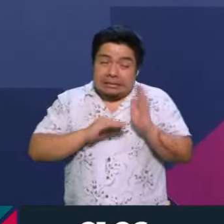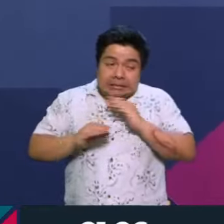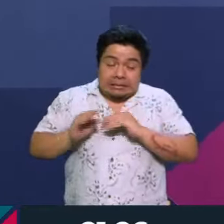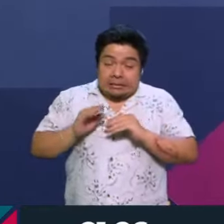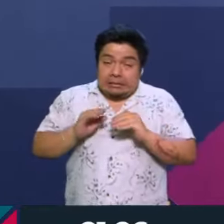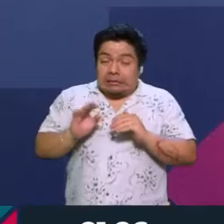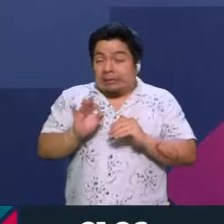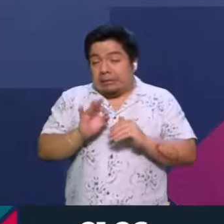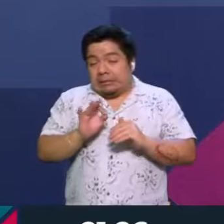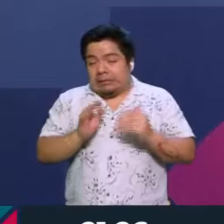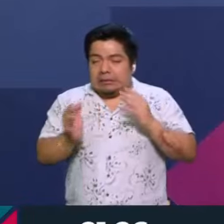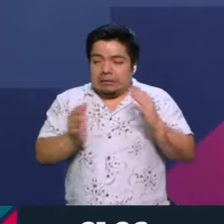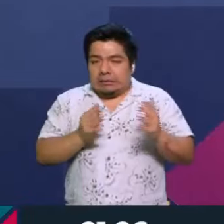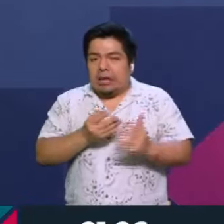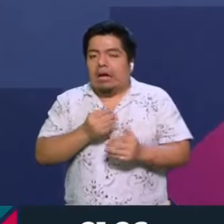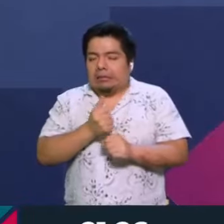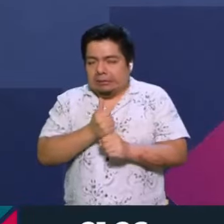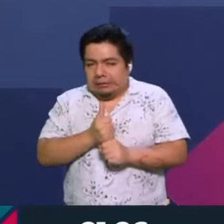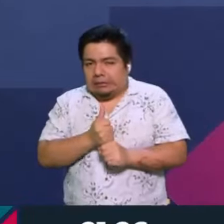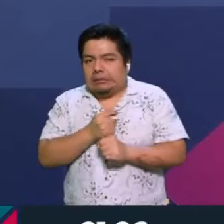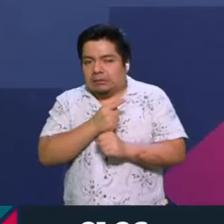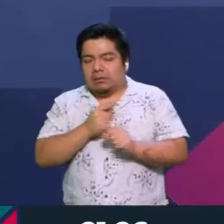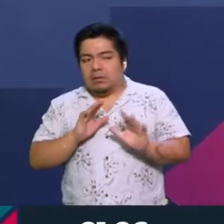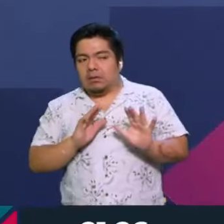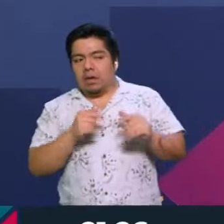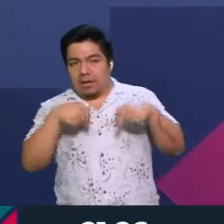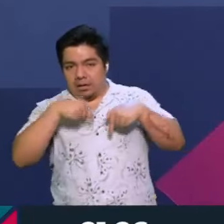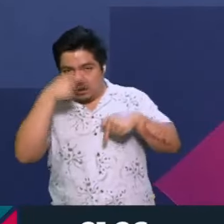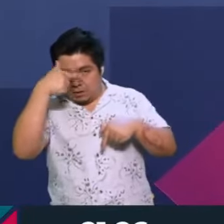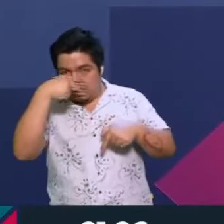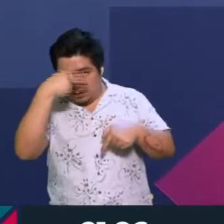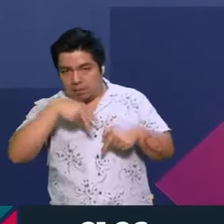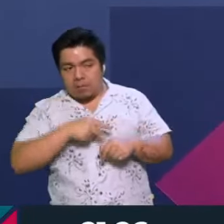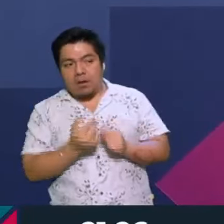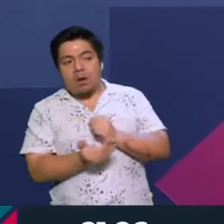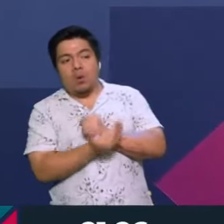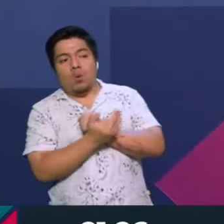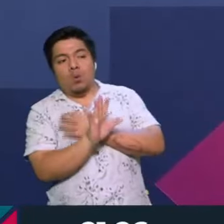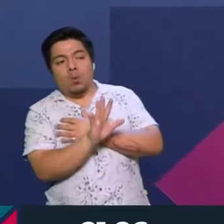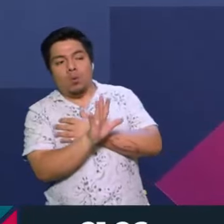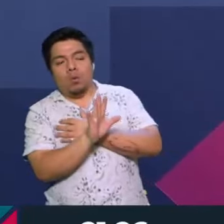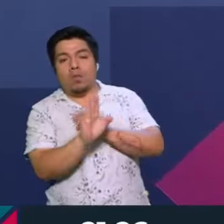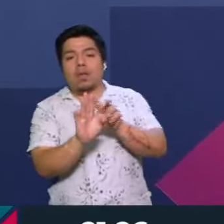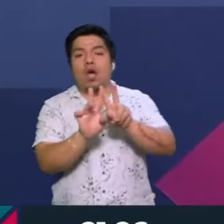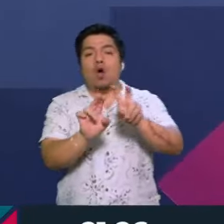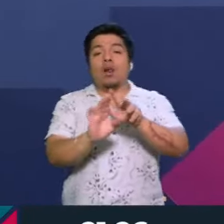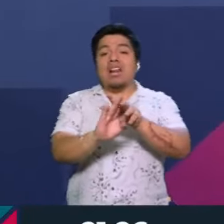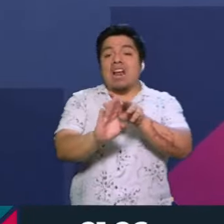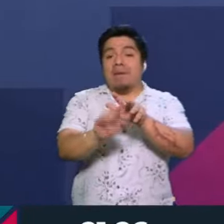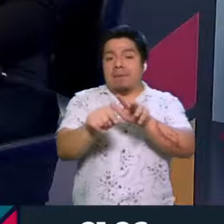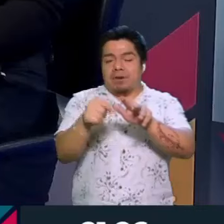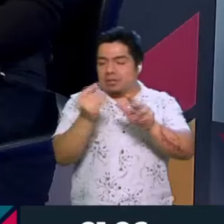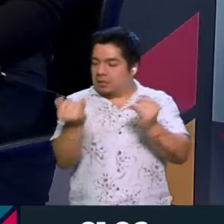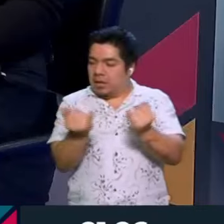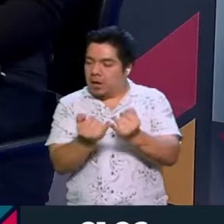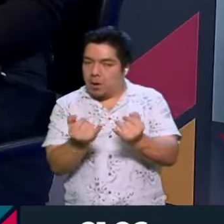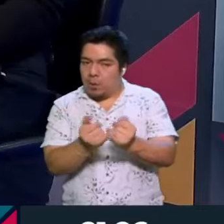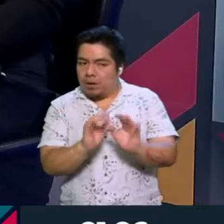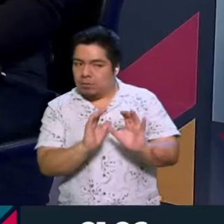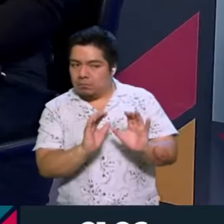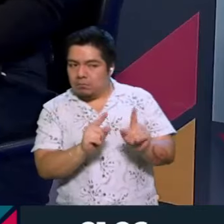vienen, sí las van a sufrir, sí tenemos que prevenirnos, te lo digo con el tema de migración, que yo creo que vale la pena después hablarlo. Claro que sí. Pero